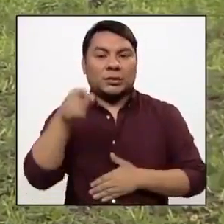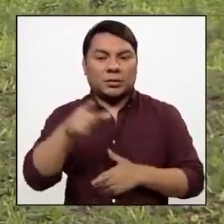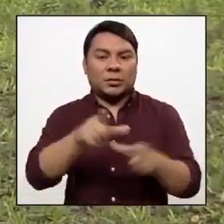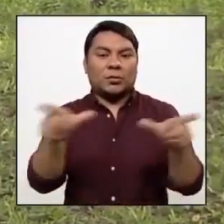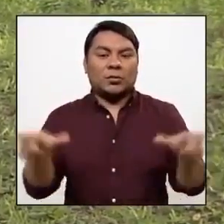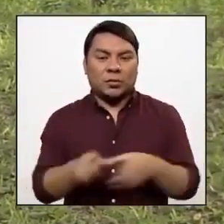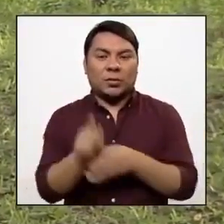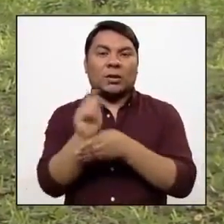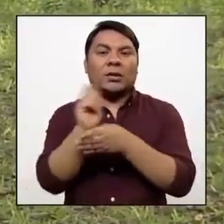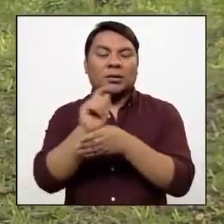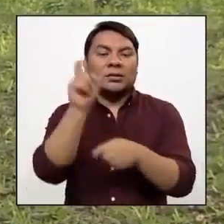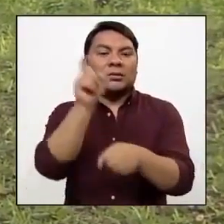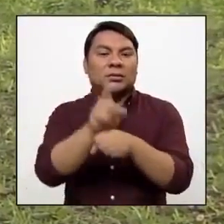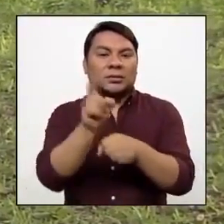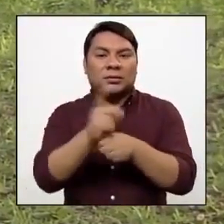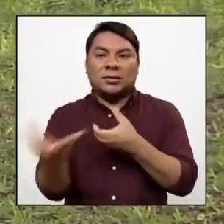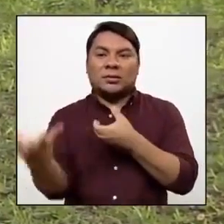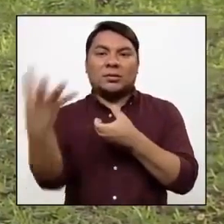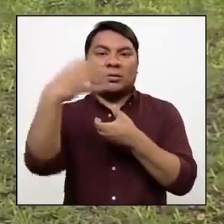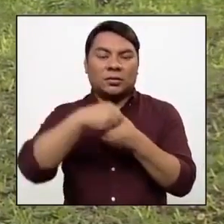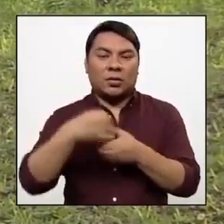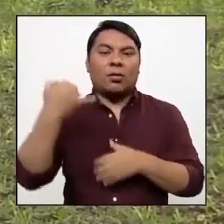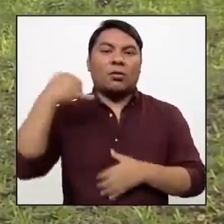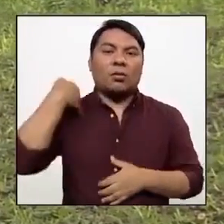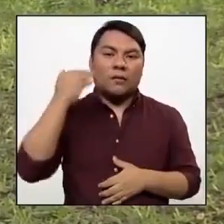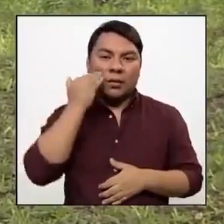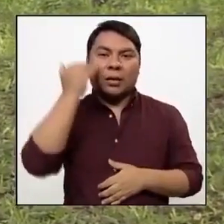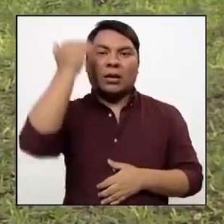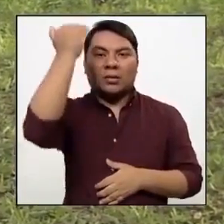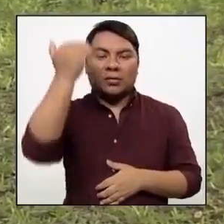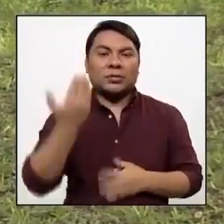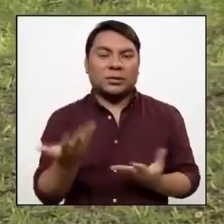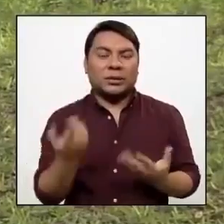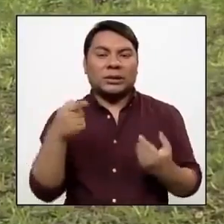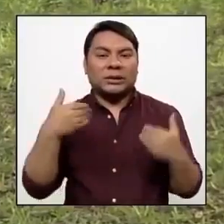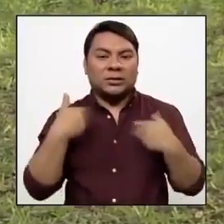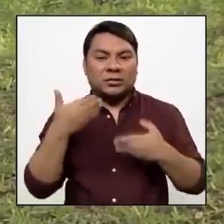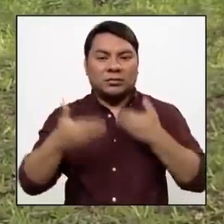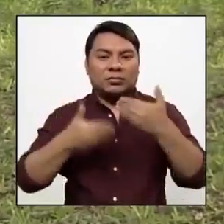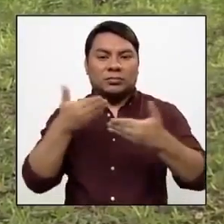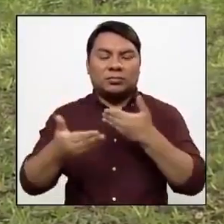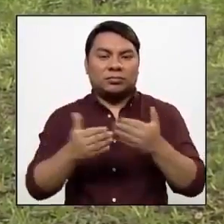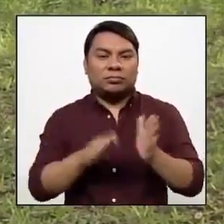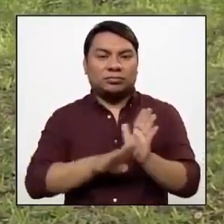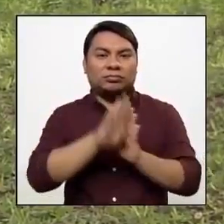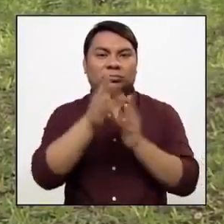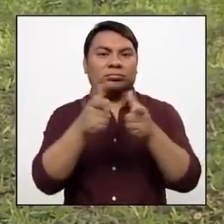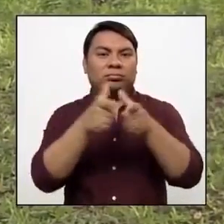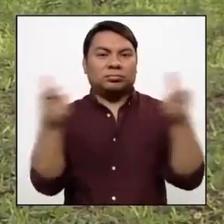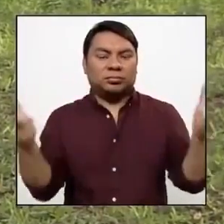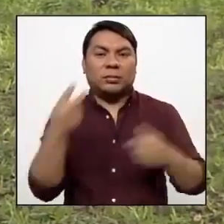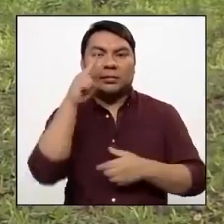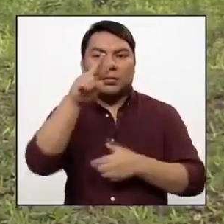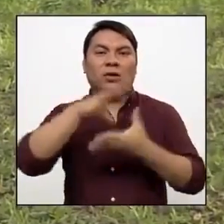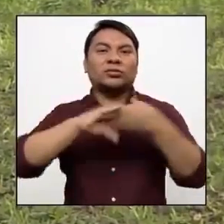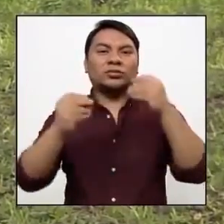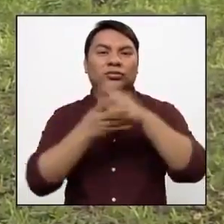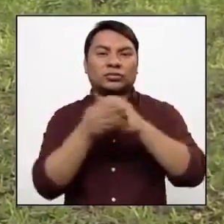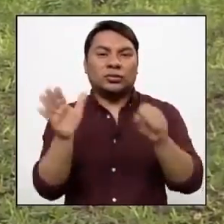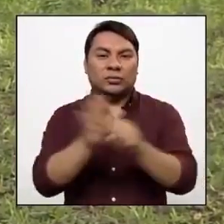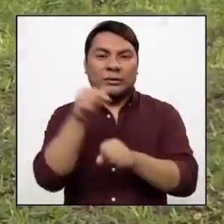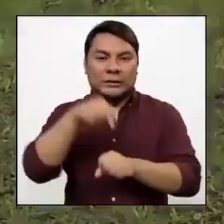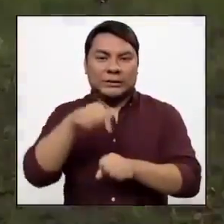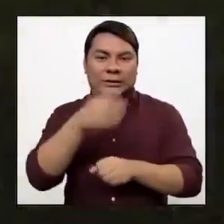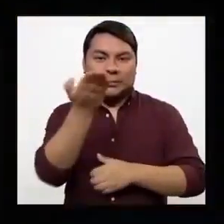hay talleres, donde integran a jóvenes, adultos y tienen unos avances tremendos. Pero vamos a ver la historia completa